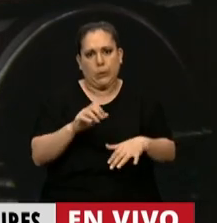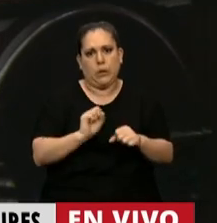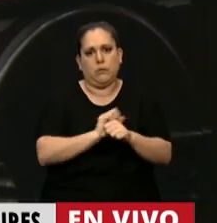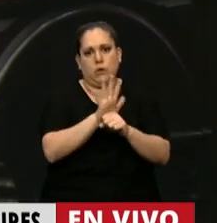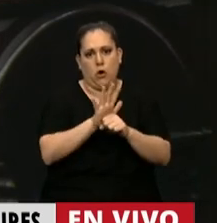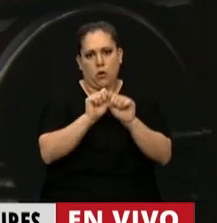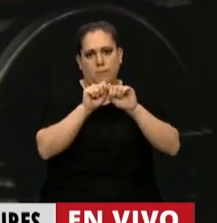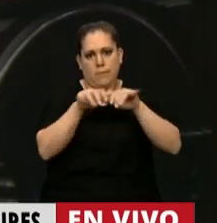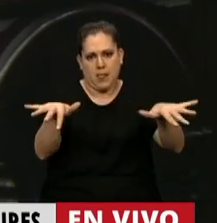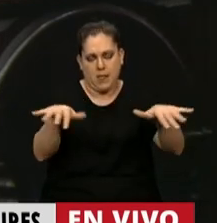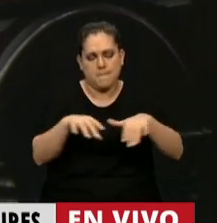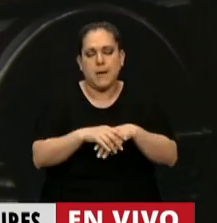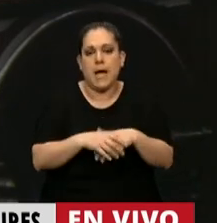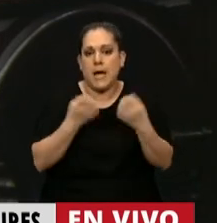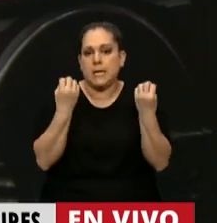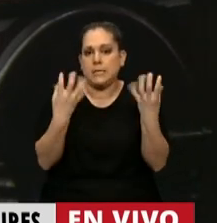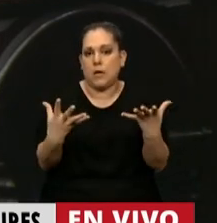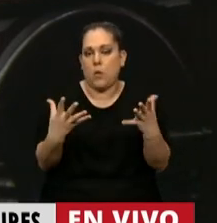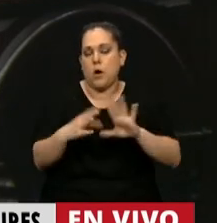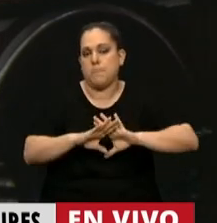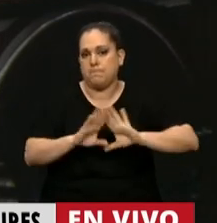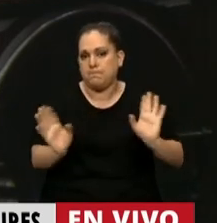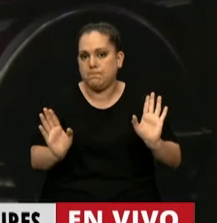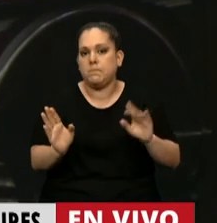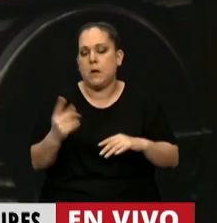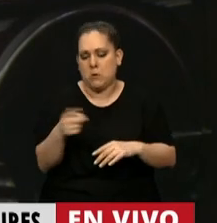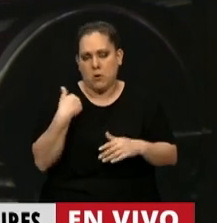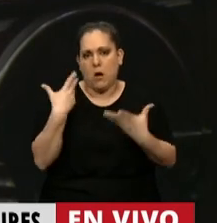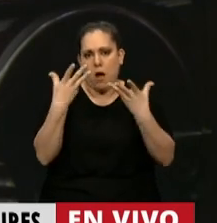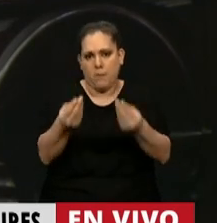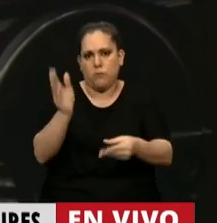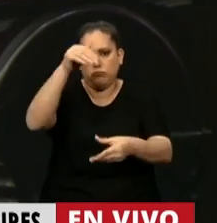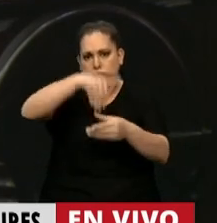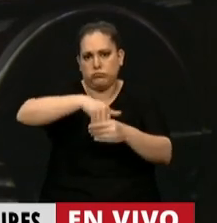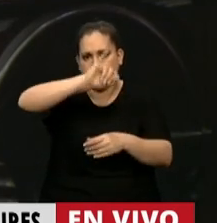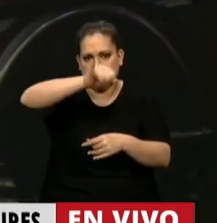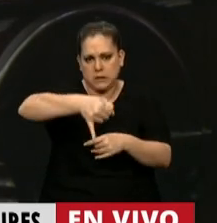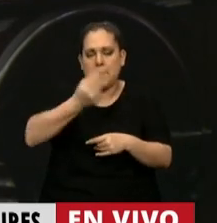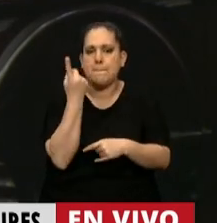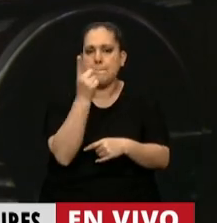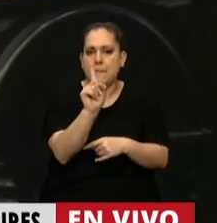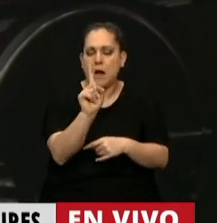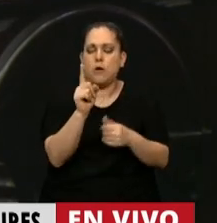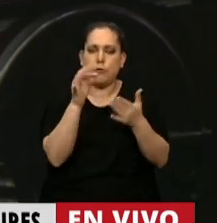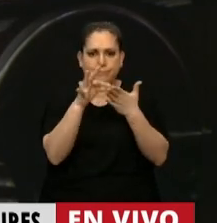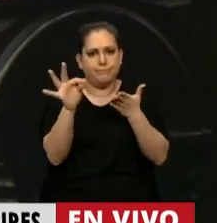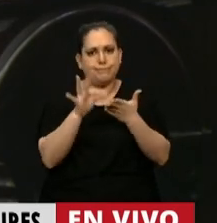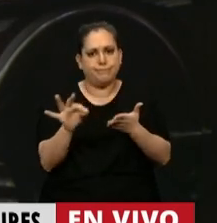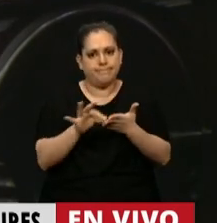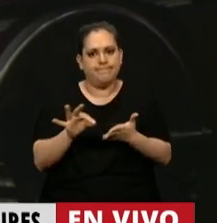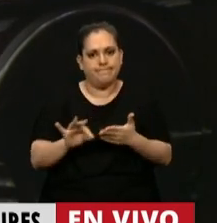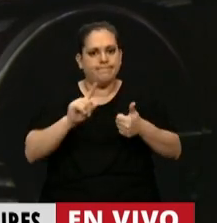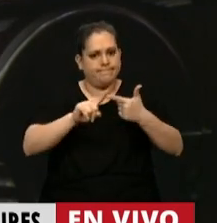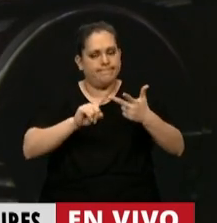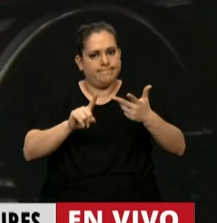a la pandemia. Así que, bueno, desde ya que estamos acompañando este proyecto, pero también haciendo todas estas